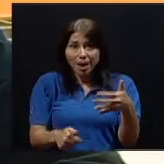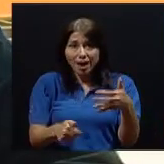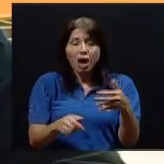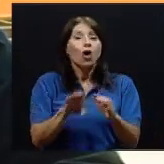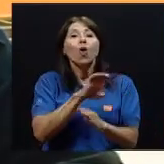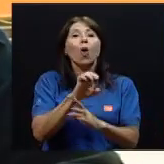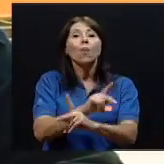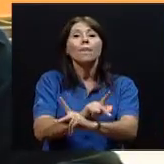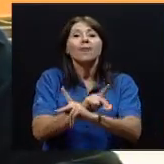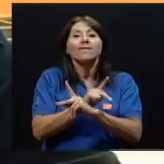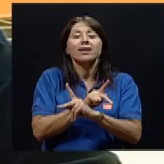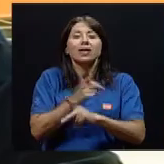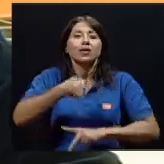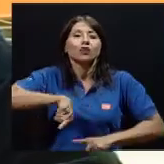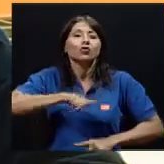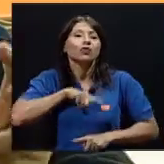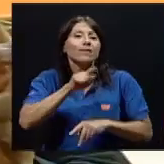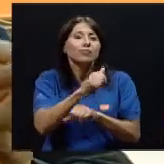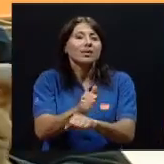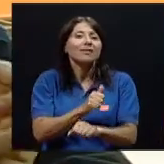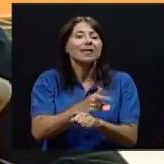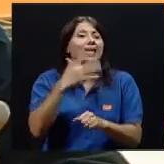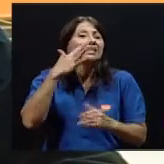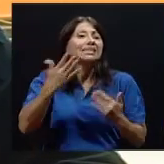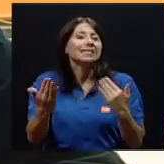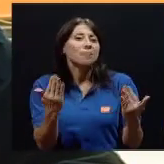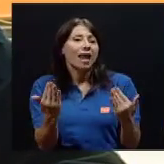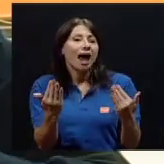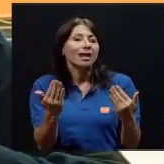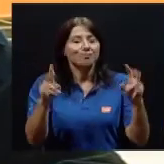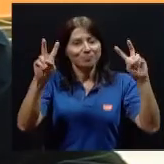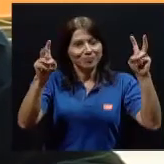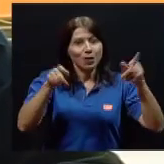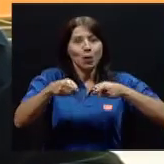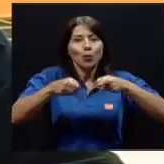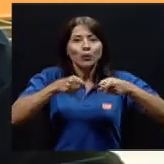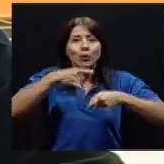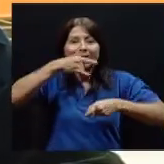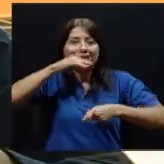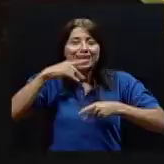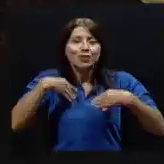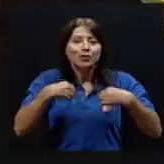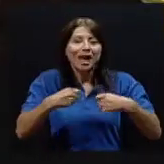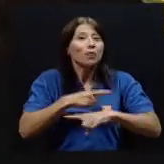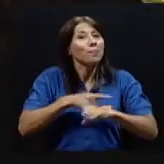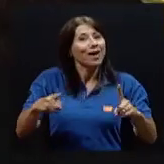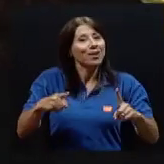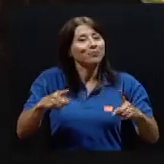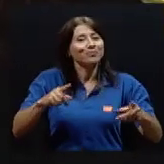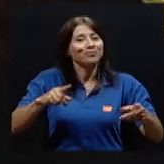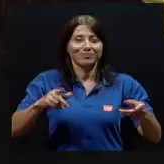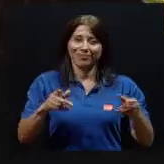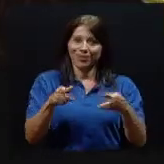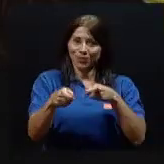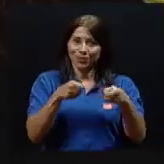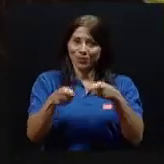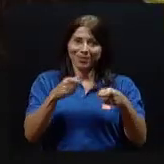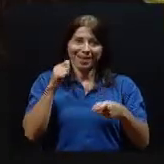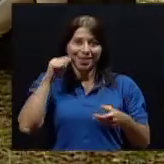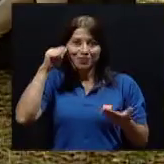de establecer algo similar al control del niño sano, diría uno, pero en el adulto, porque en los niños eso, dichosamente,